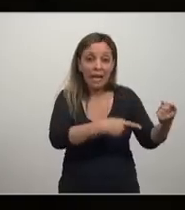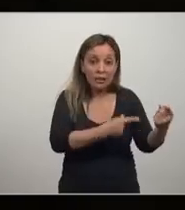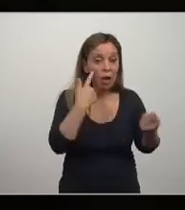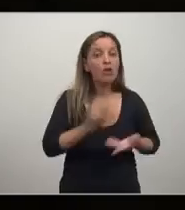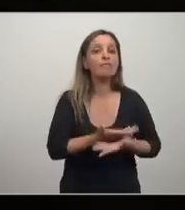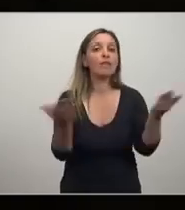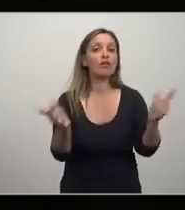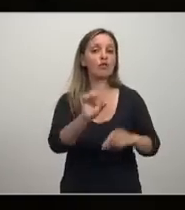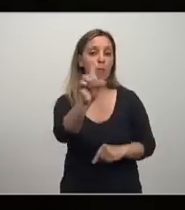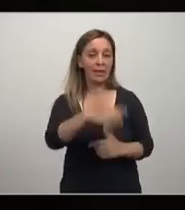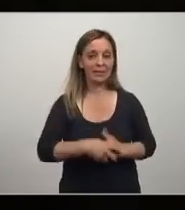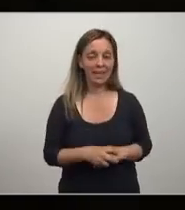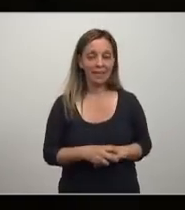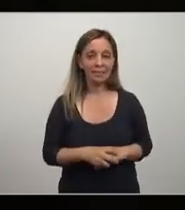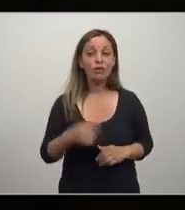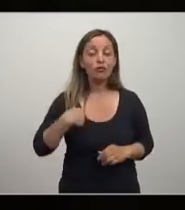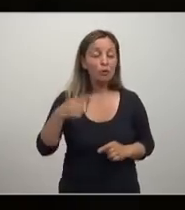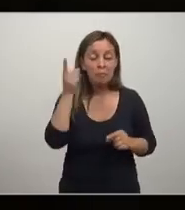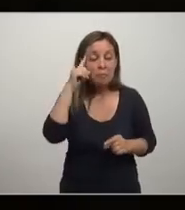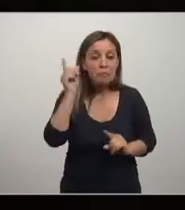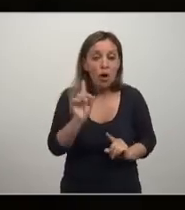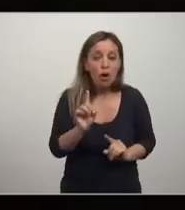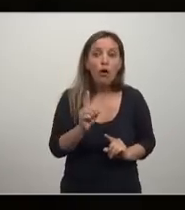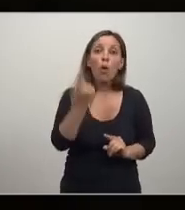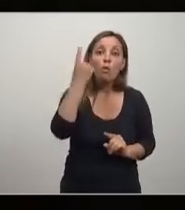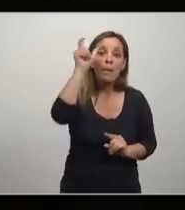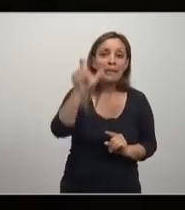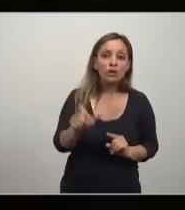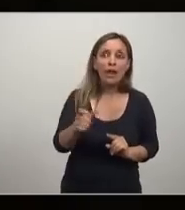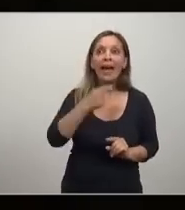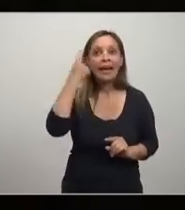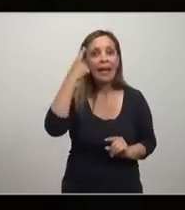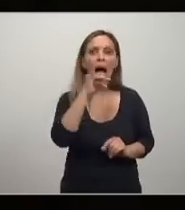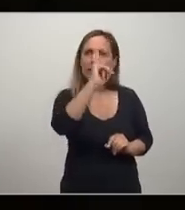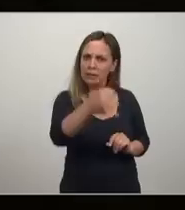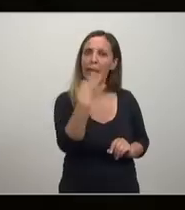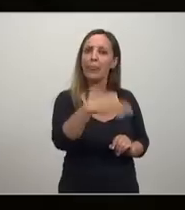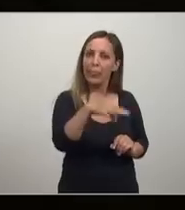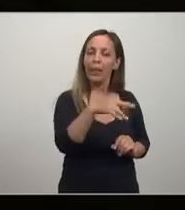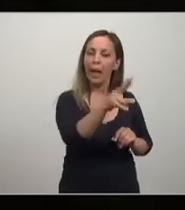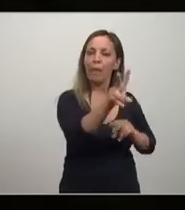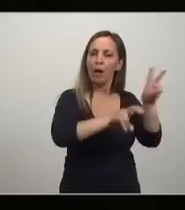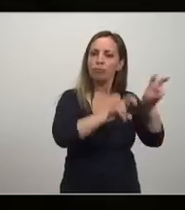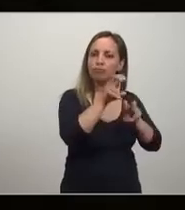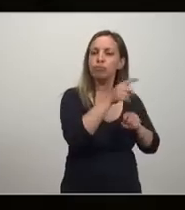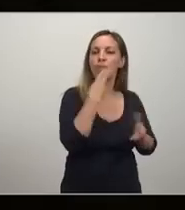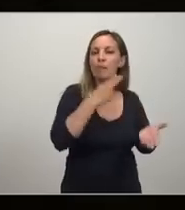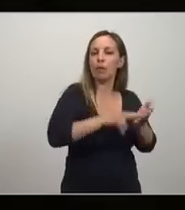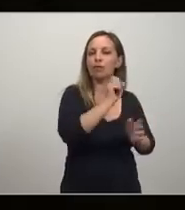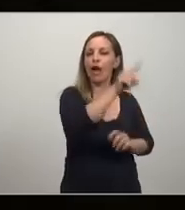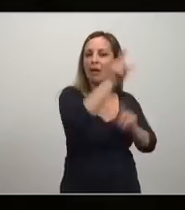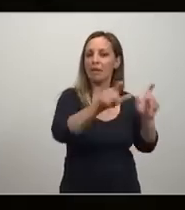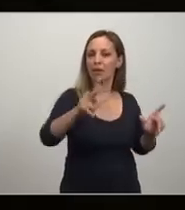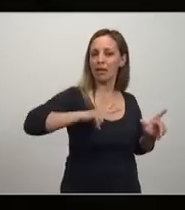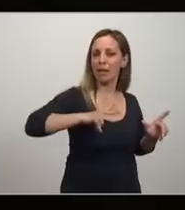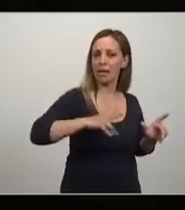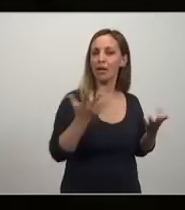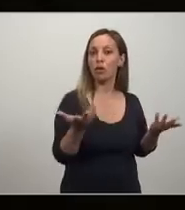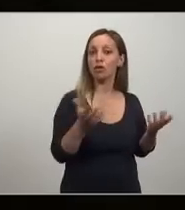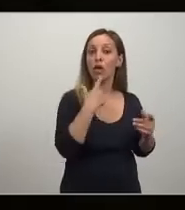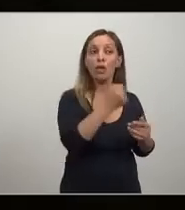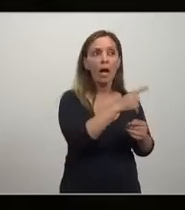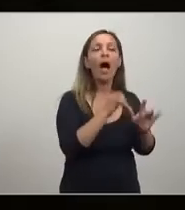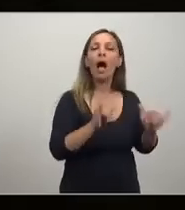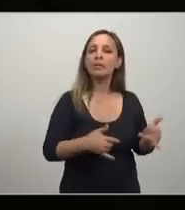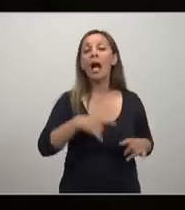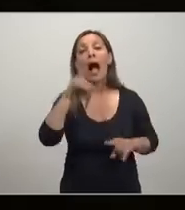no conozco a alguien que en verdad haya creído en cobrar el impuesto a los ricos, la intervención del Estado en economía y en función de la evidencia diga, no, no,